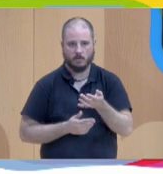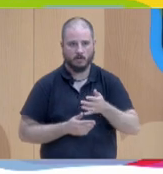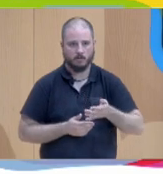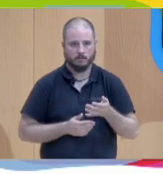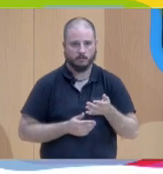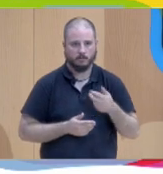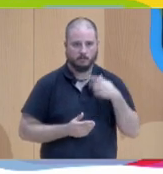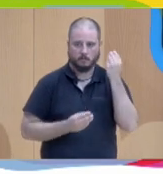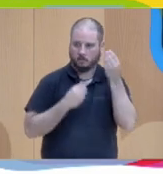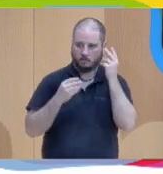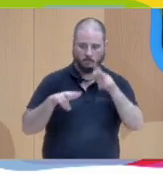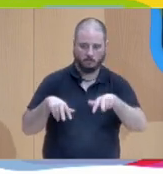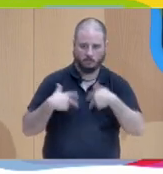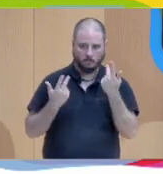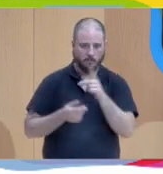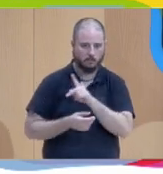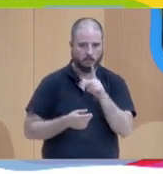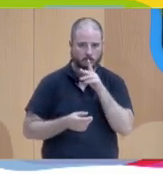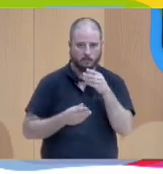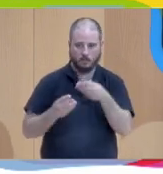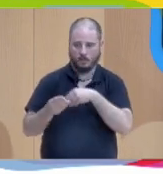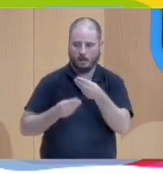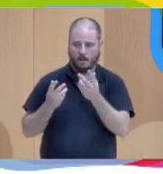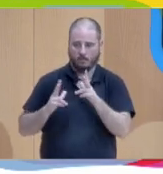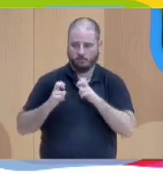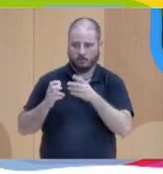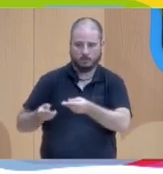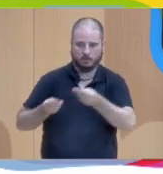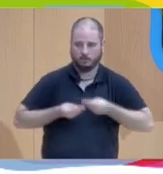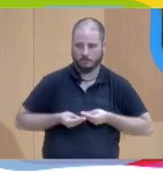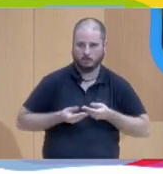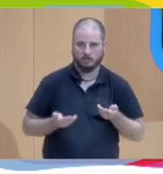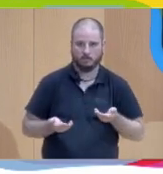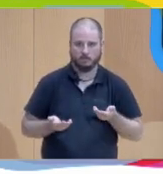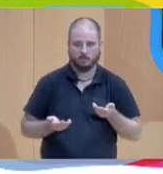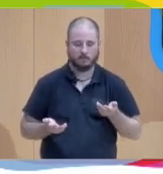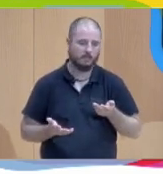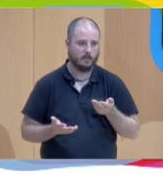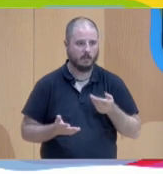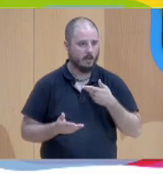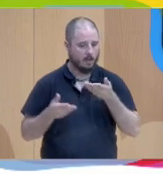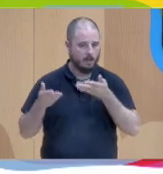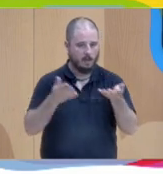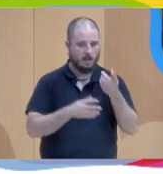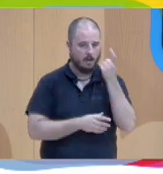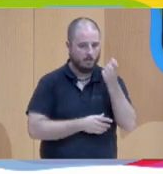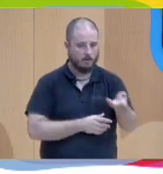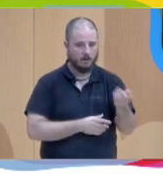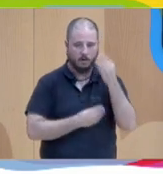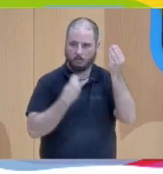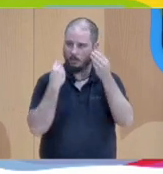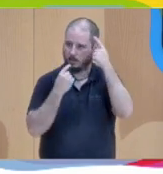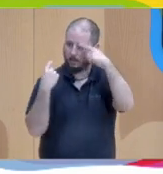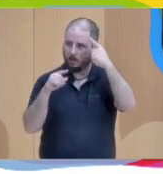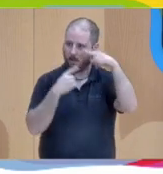pensar porque nos lo da todo hecho pues en este espacio poner a las alumnas a pensar a debatir a reflexionar de manera